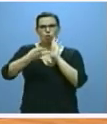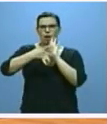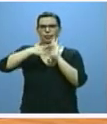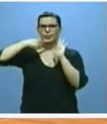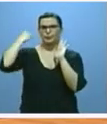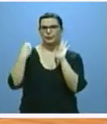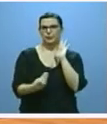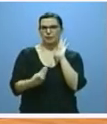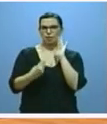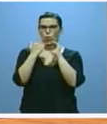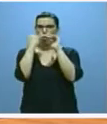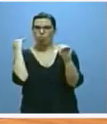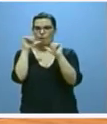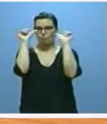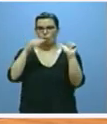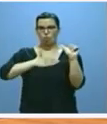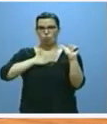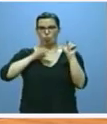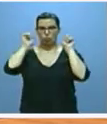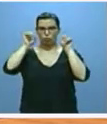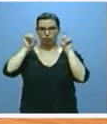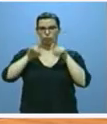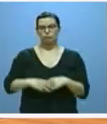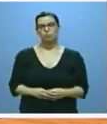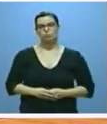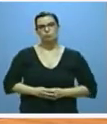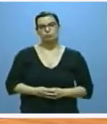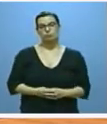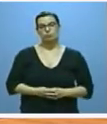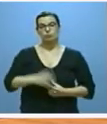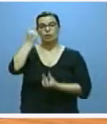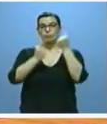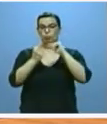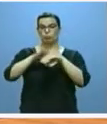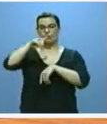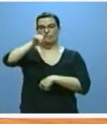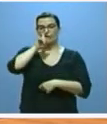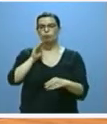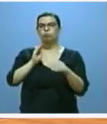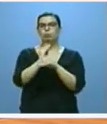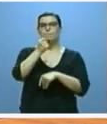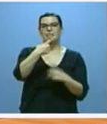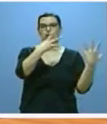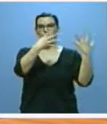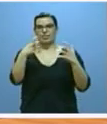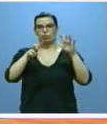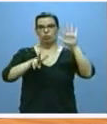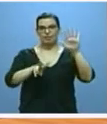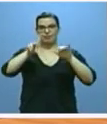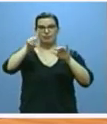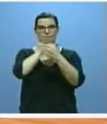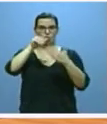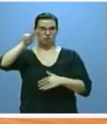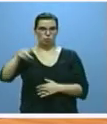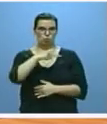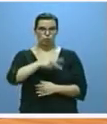y equidad de nuestro modelo educativo. El presupuesto 2017 destina a ello 1.976 millones